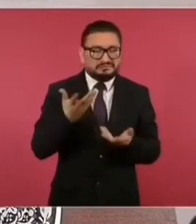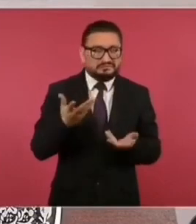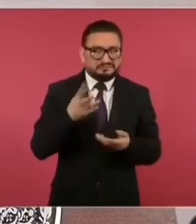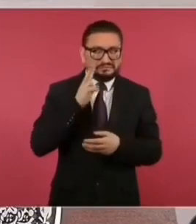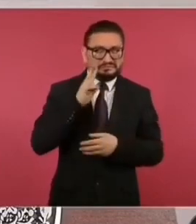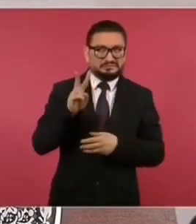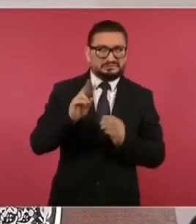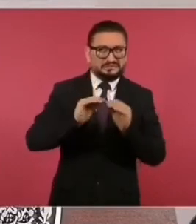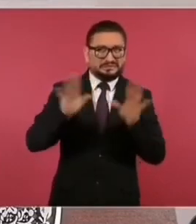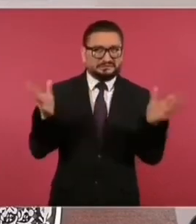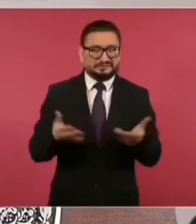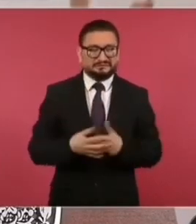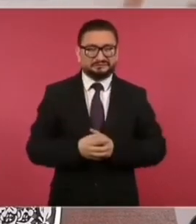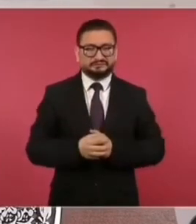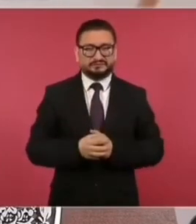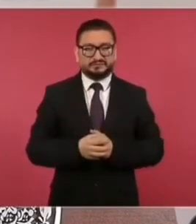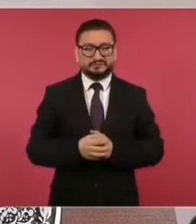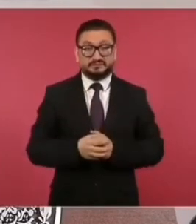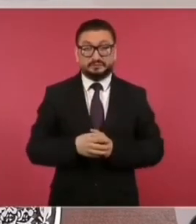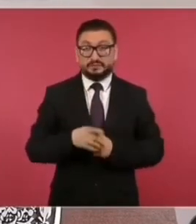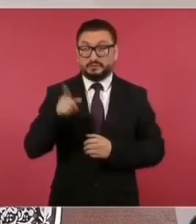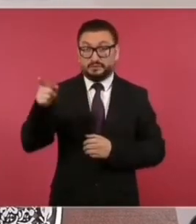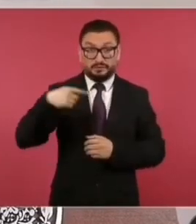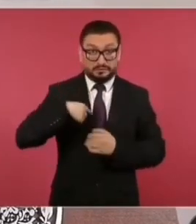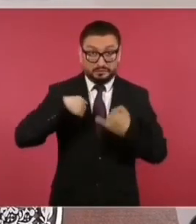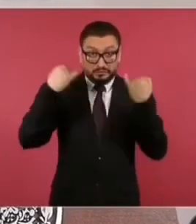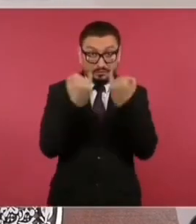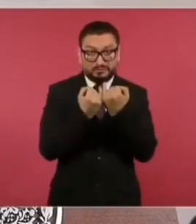pero no somos iguales.